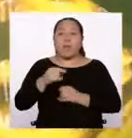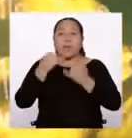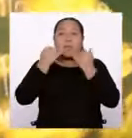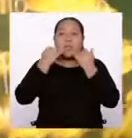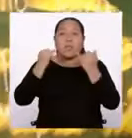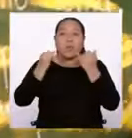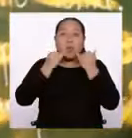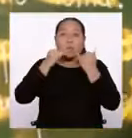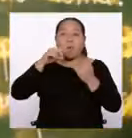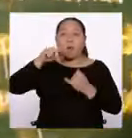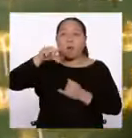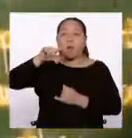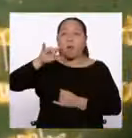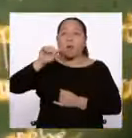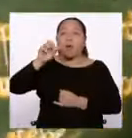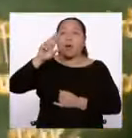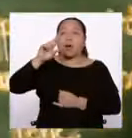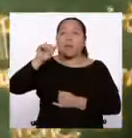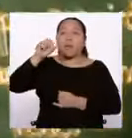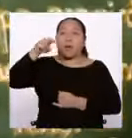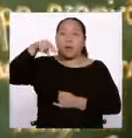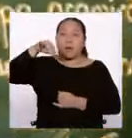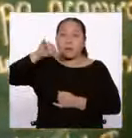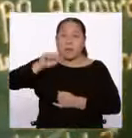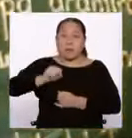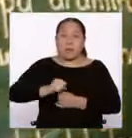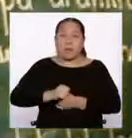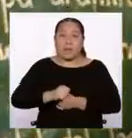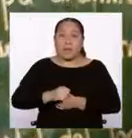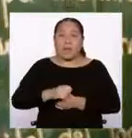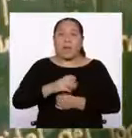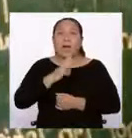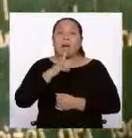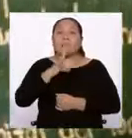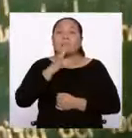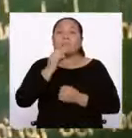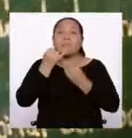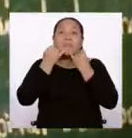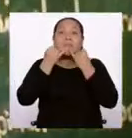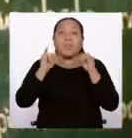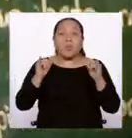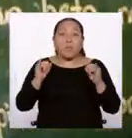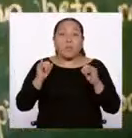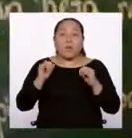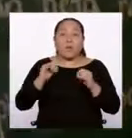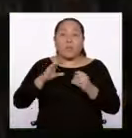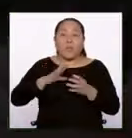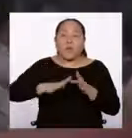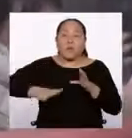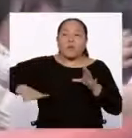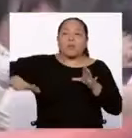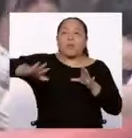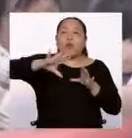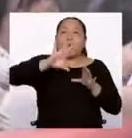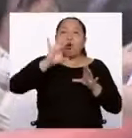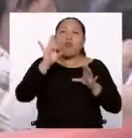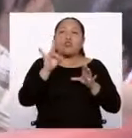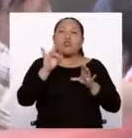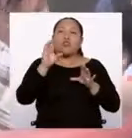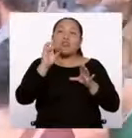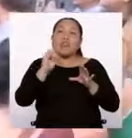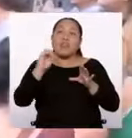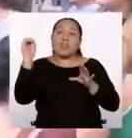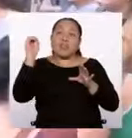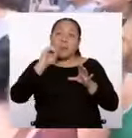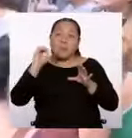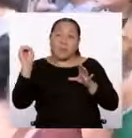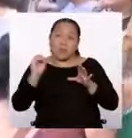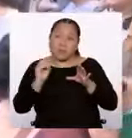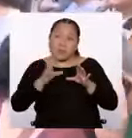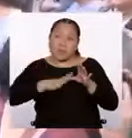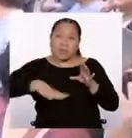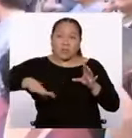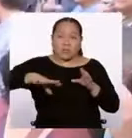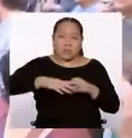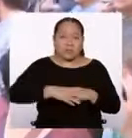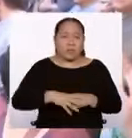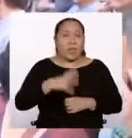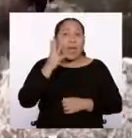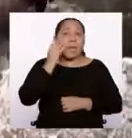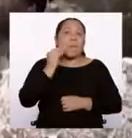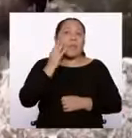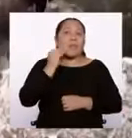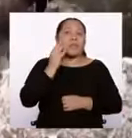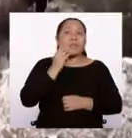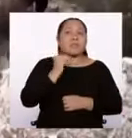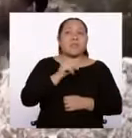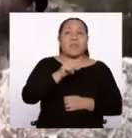lengua materna de más del 80% de la población. La experiencia de los vascos, catalanes y